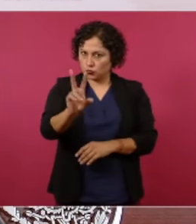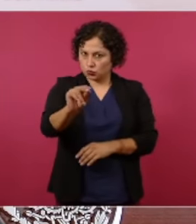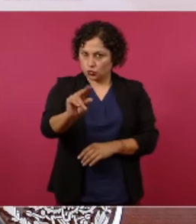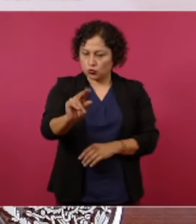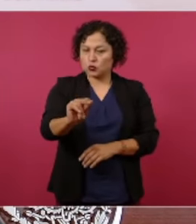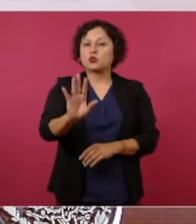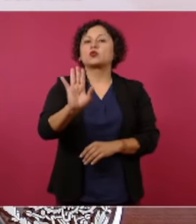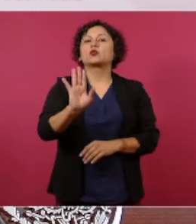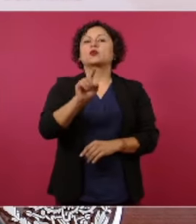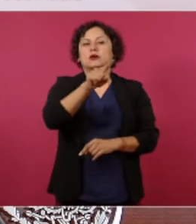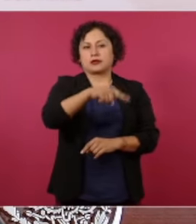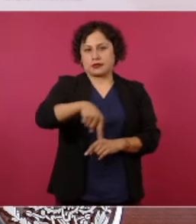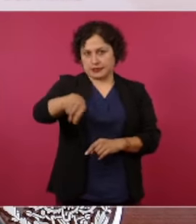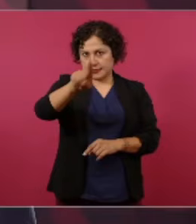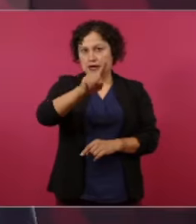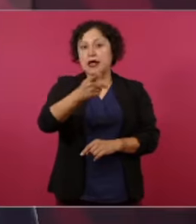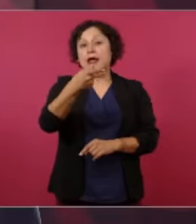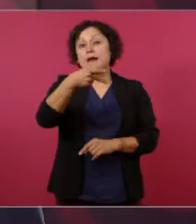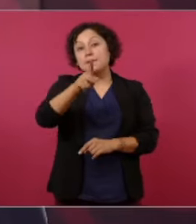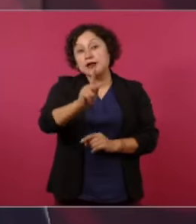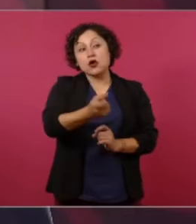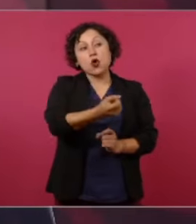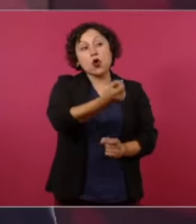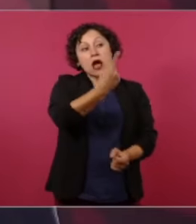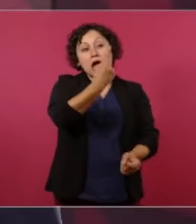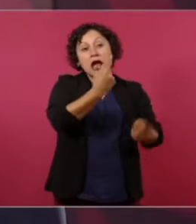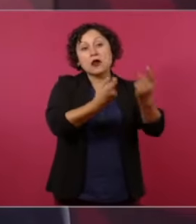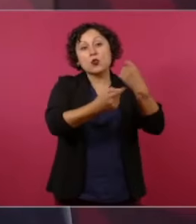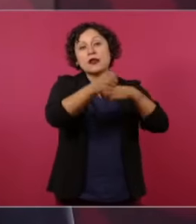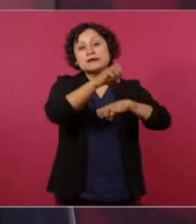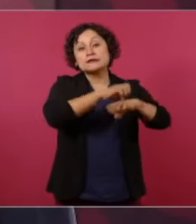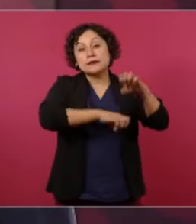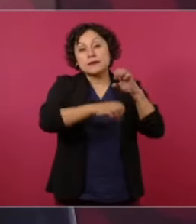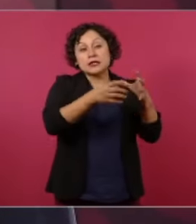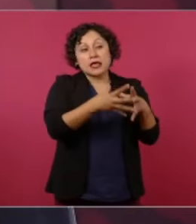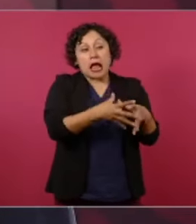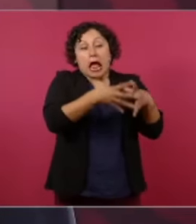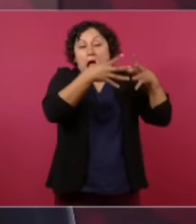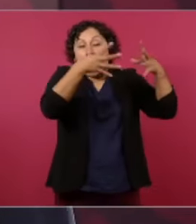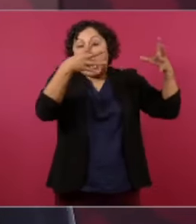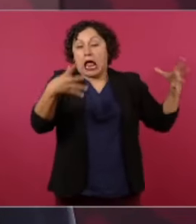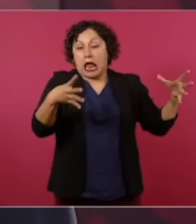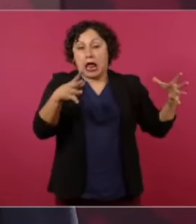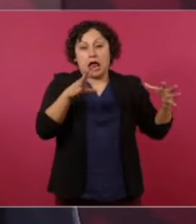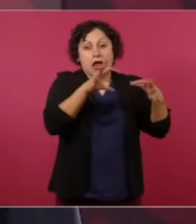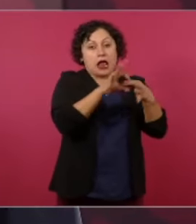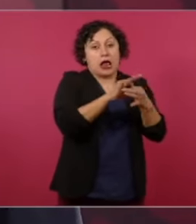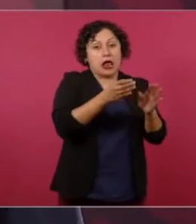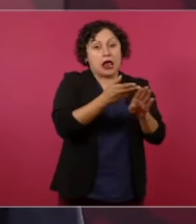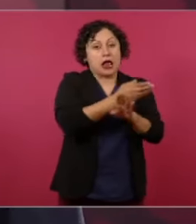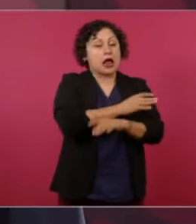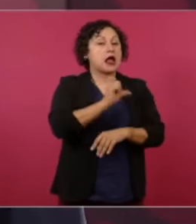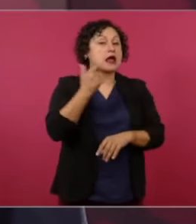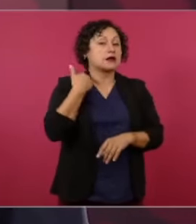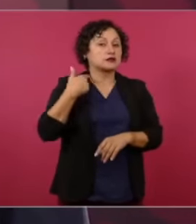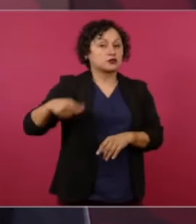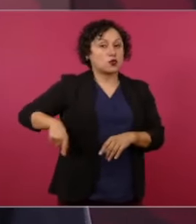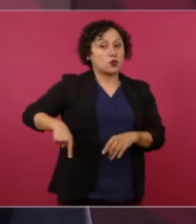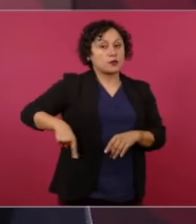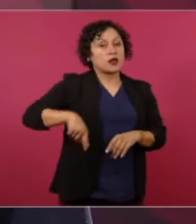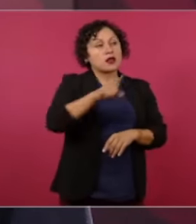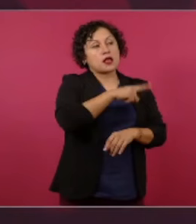y coincidía que eran los más grandes, las grandes empresas,